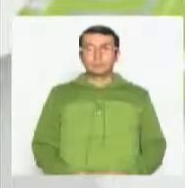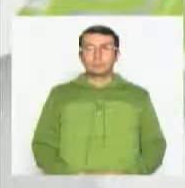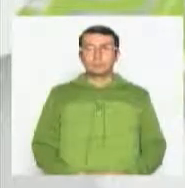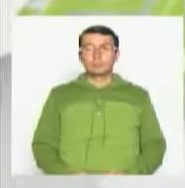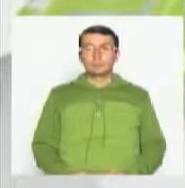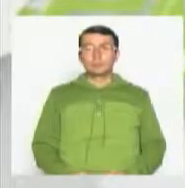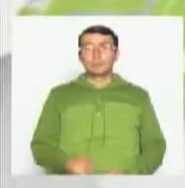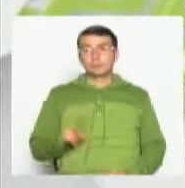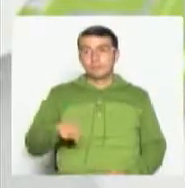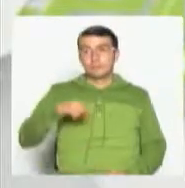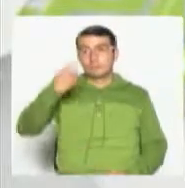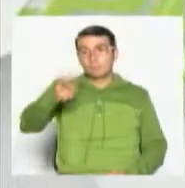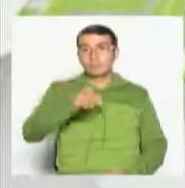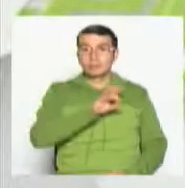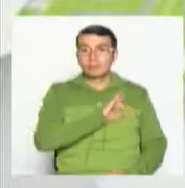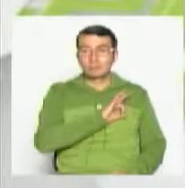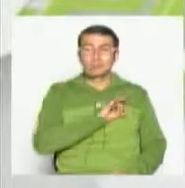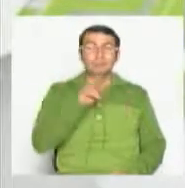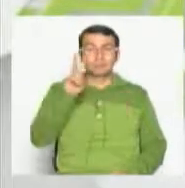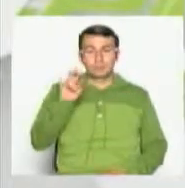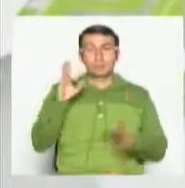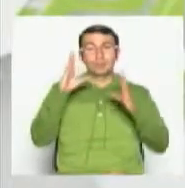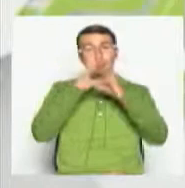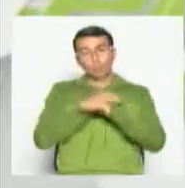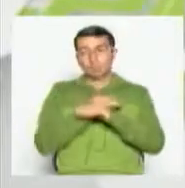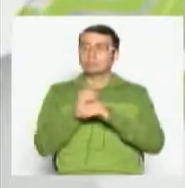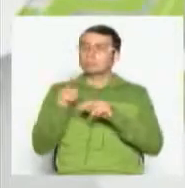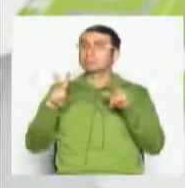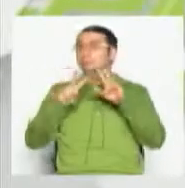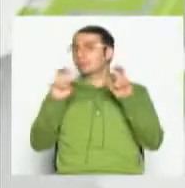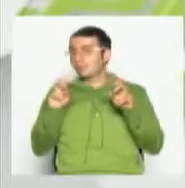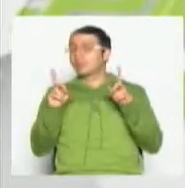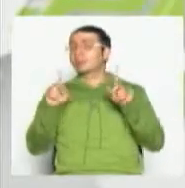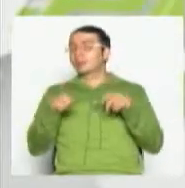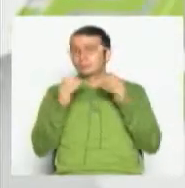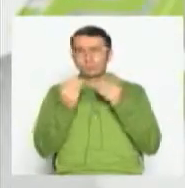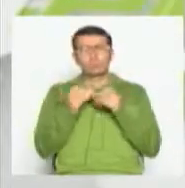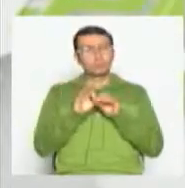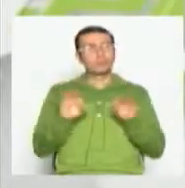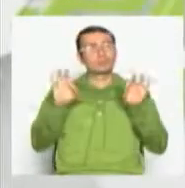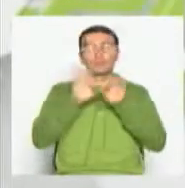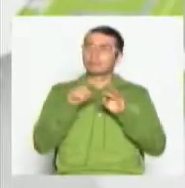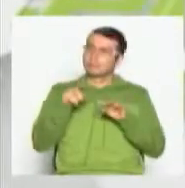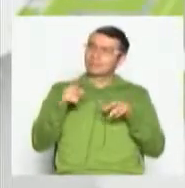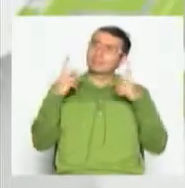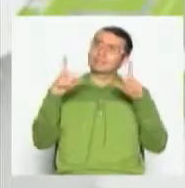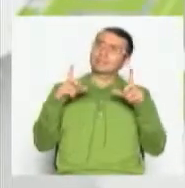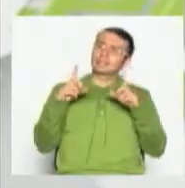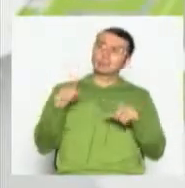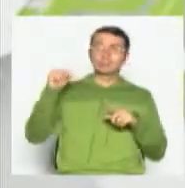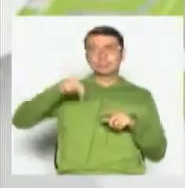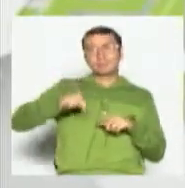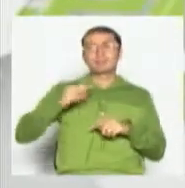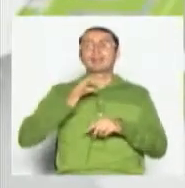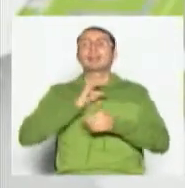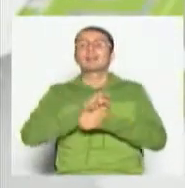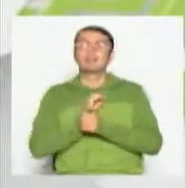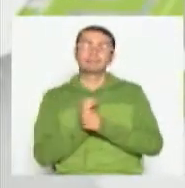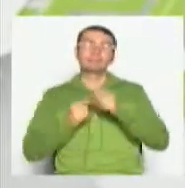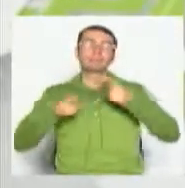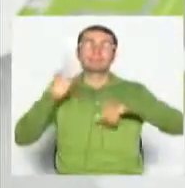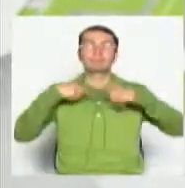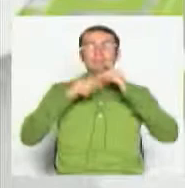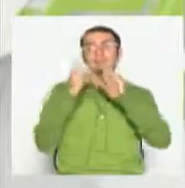El próximo sábado 7 de la noche estaremos con otro tema muy importante acerca de la televisión acá en este espacio